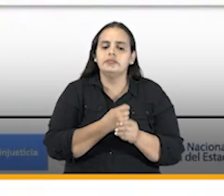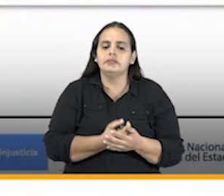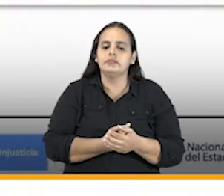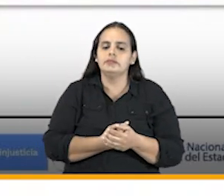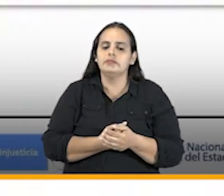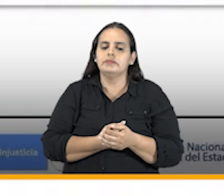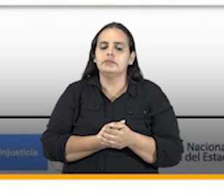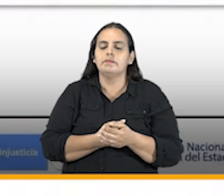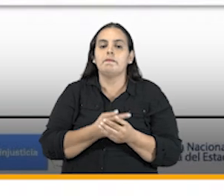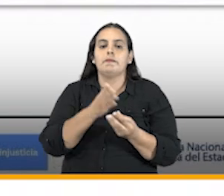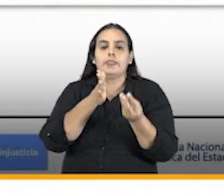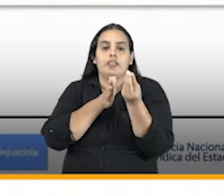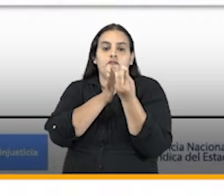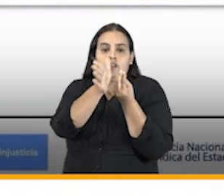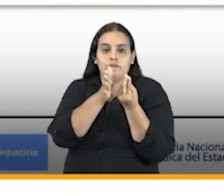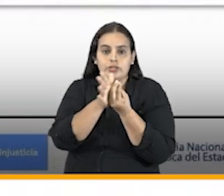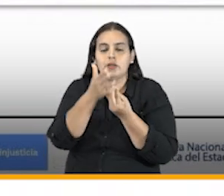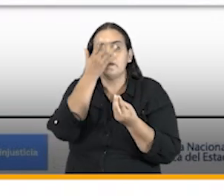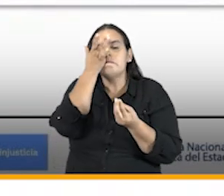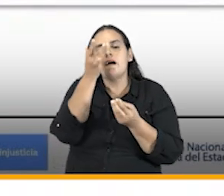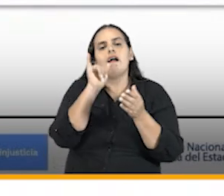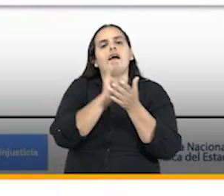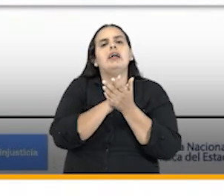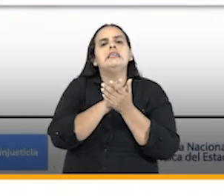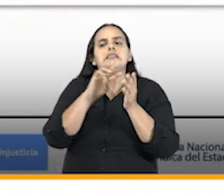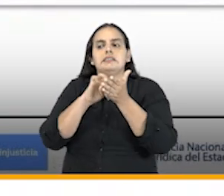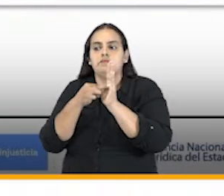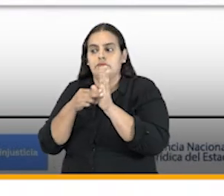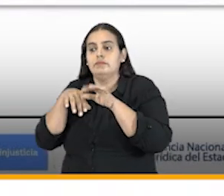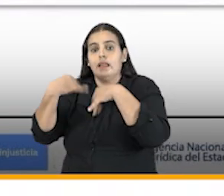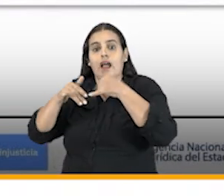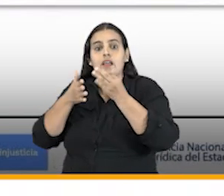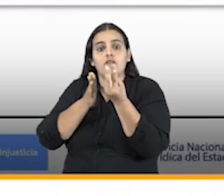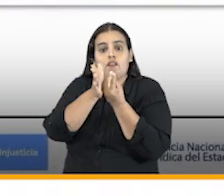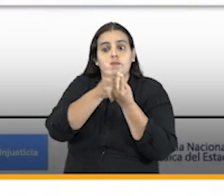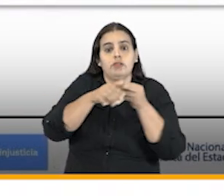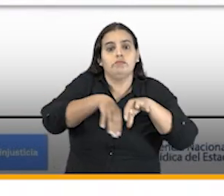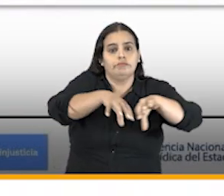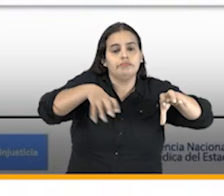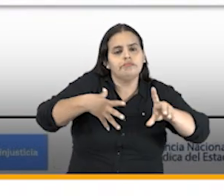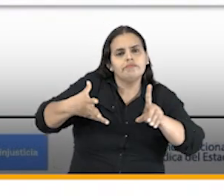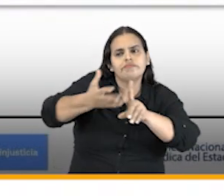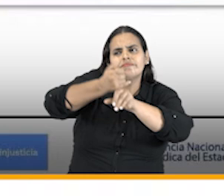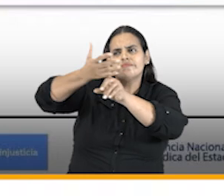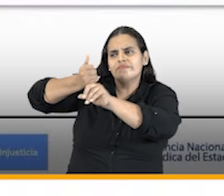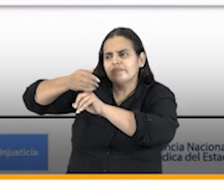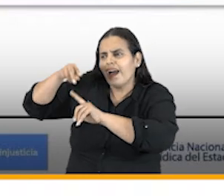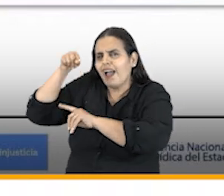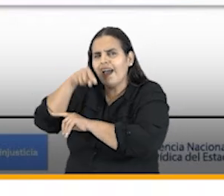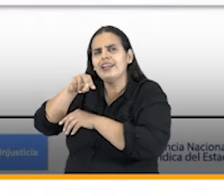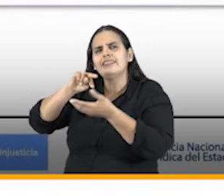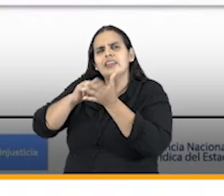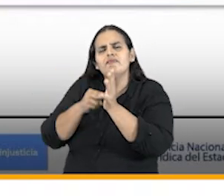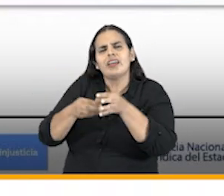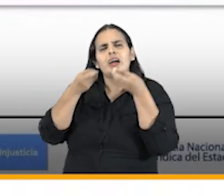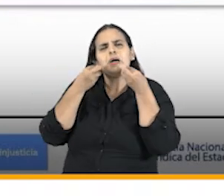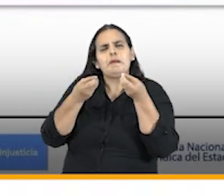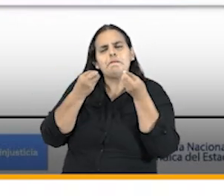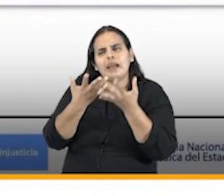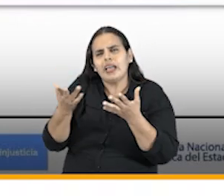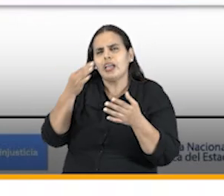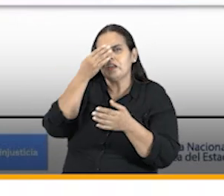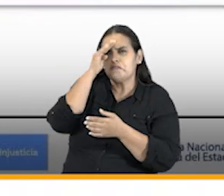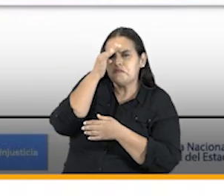usar la información porque en la medida en que se utiliza la información se identifican inconsistencias incongruencias